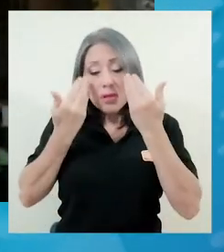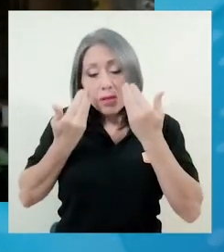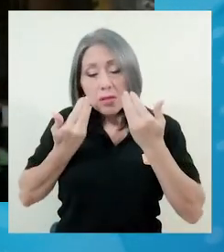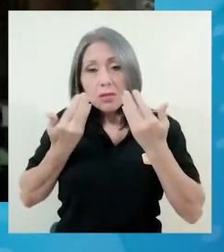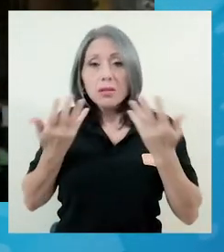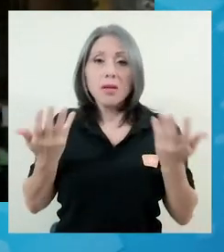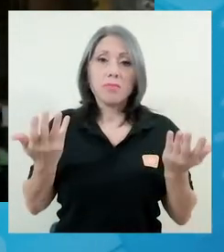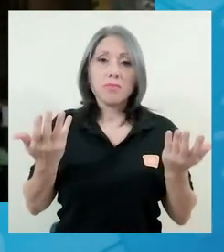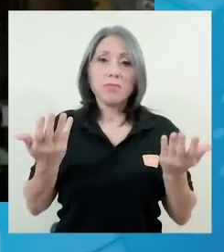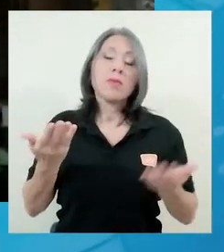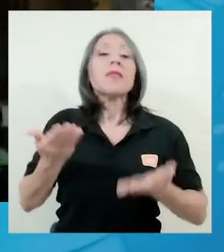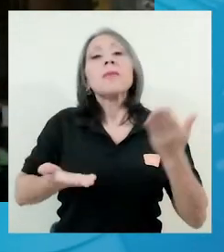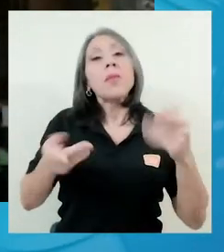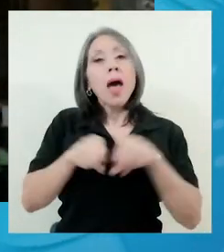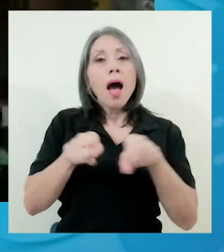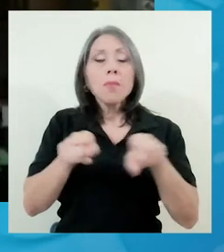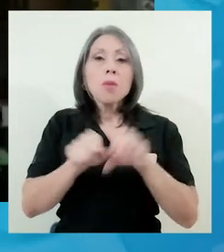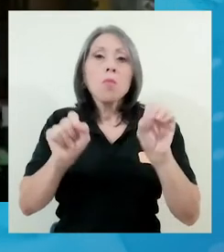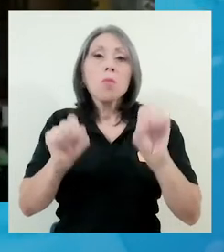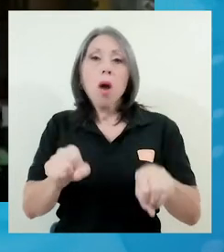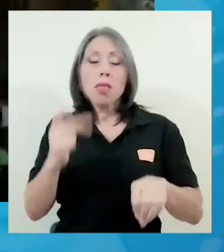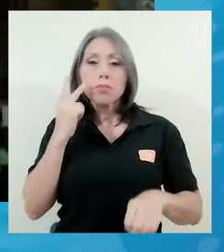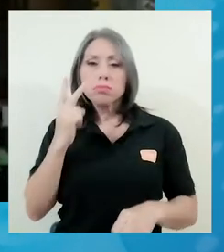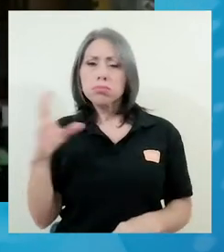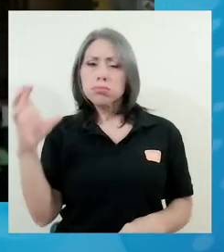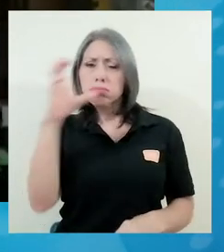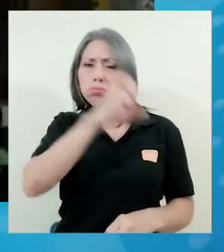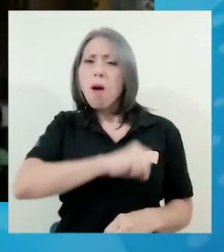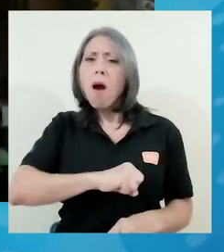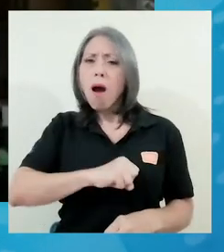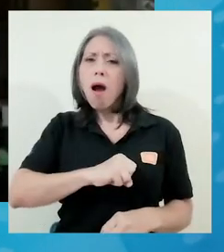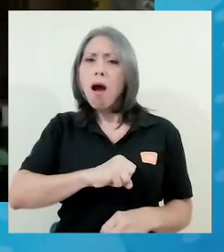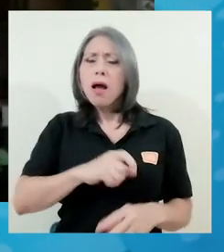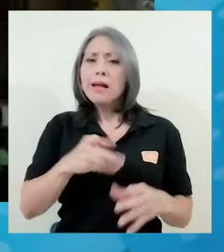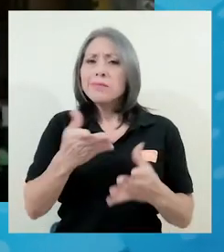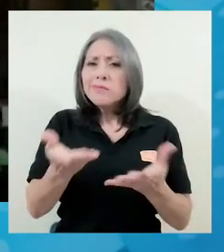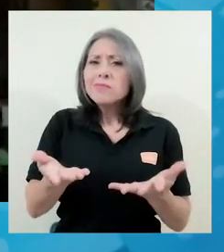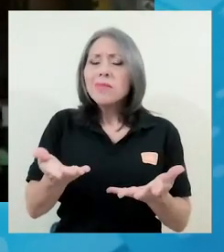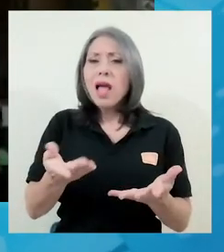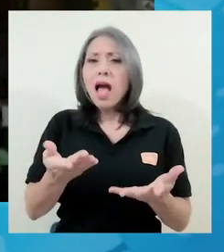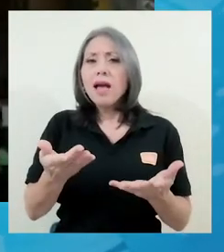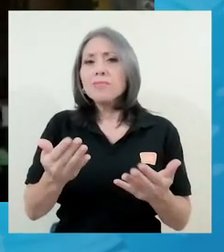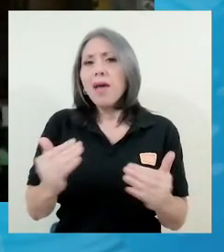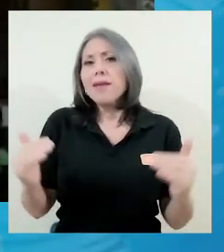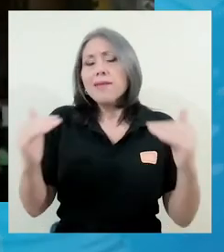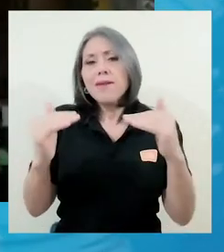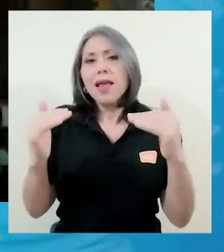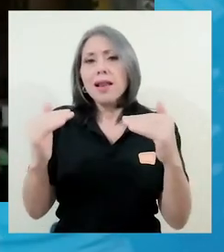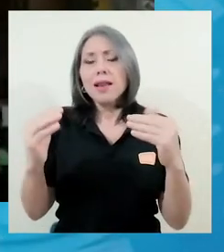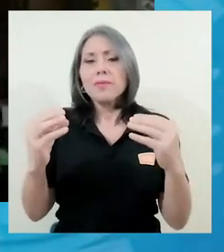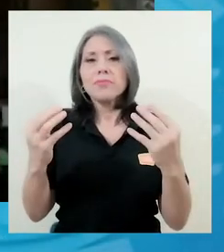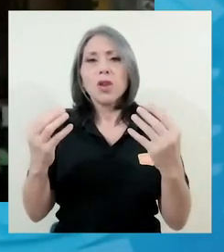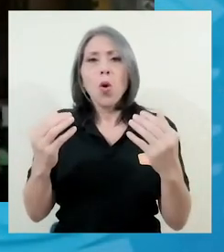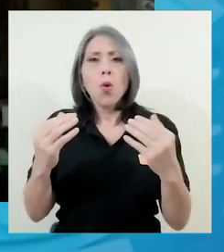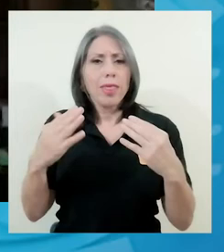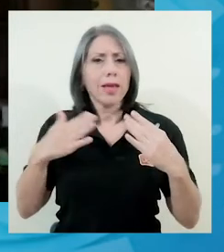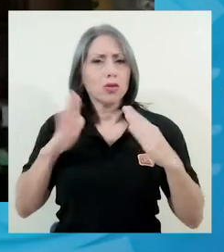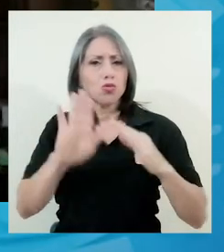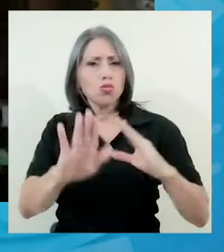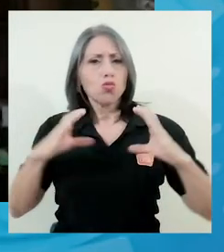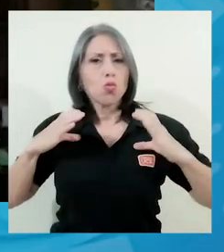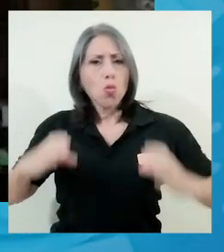que está triste. Puede haber también señales que pueden mostrarse a nivel quizás un poco más del